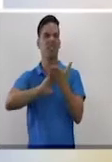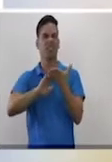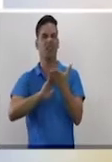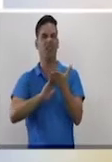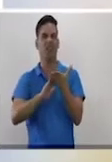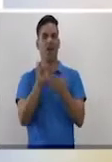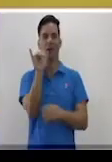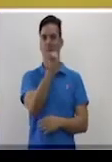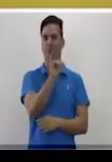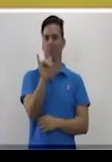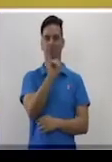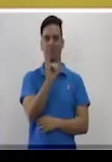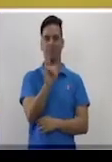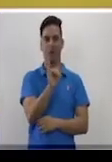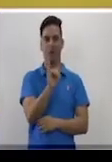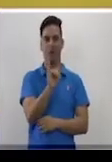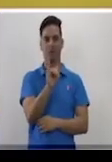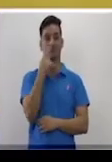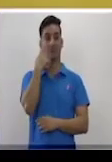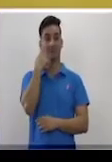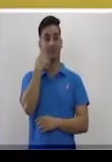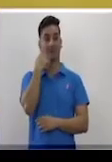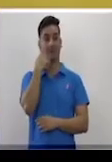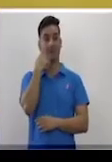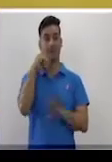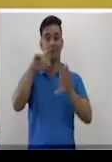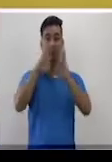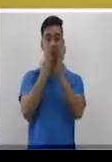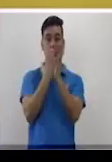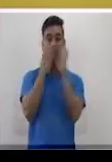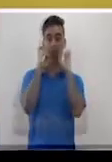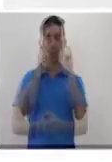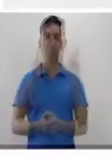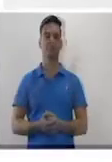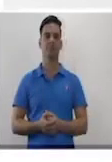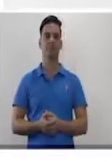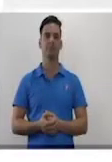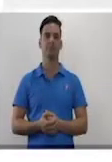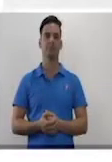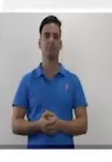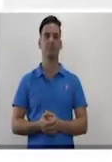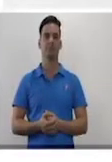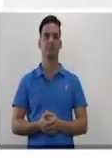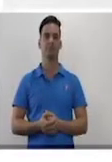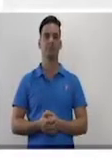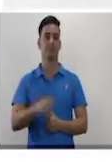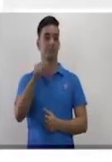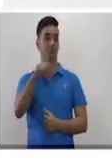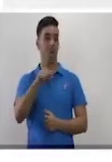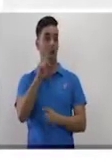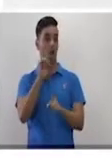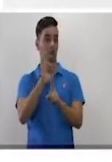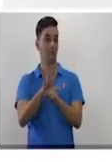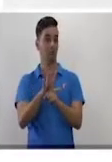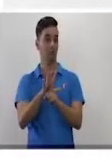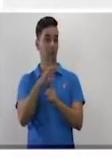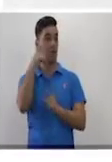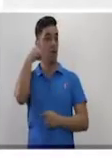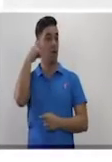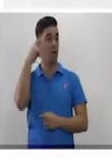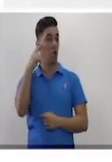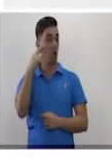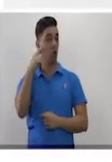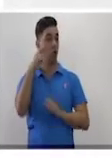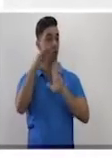Están presentes todos los signos de las operaciones básicas. Vamos a comenzar recordando